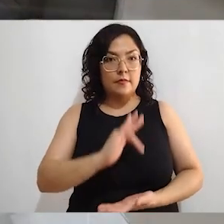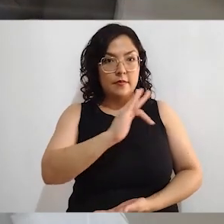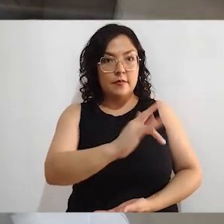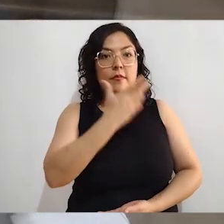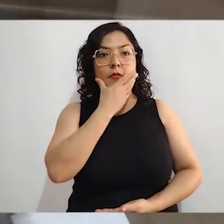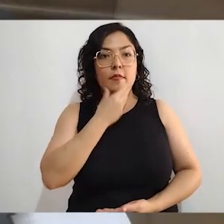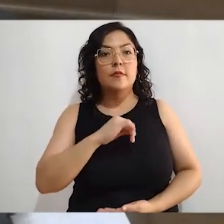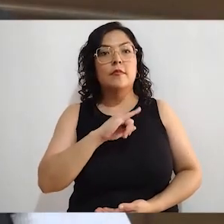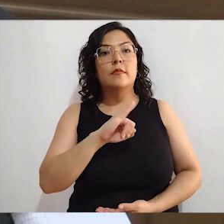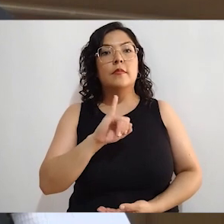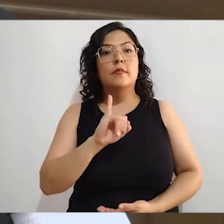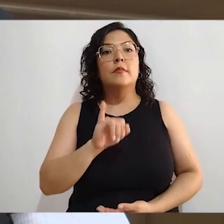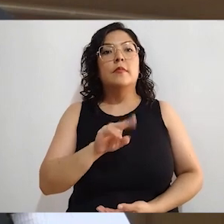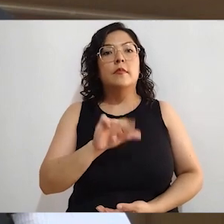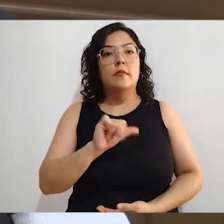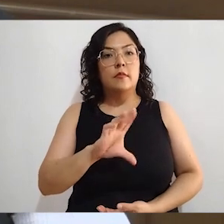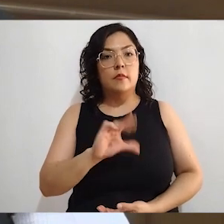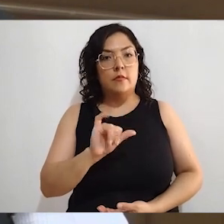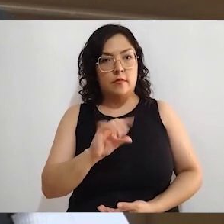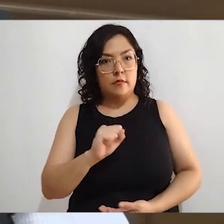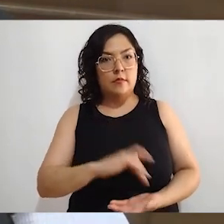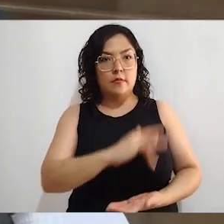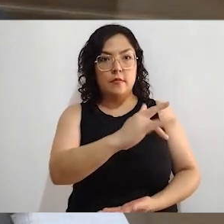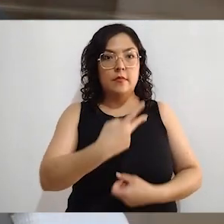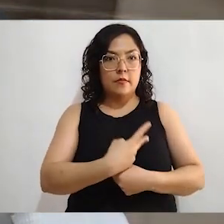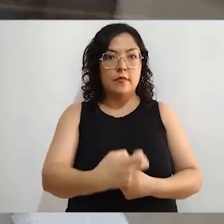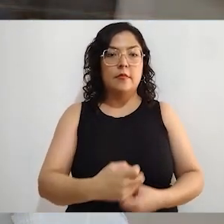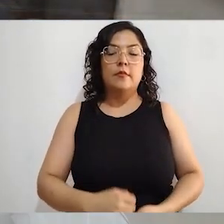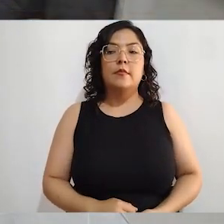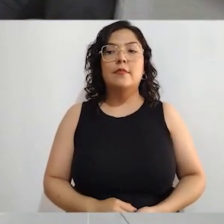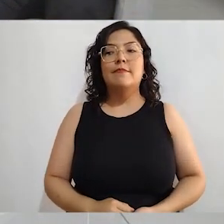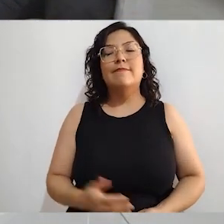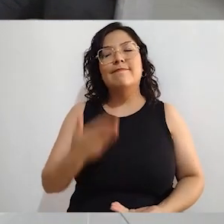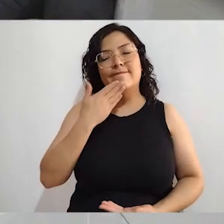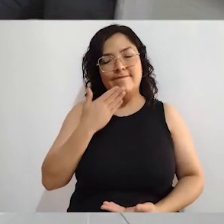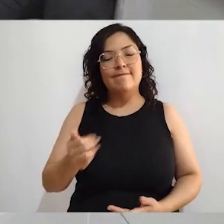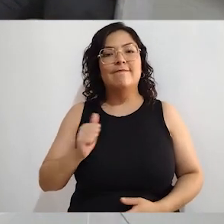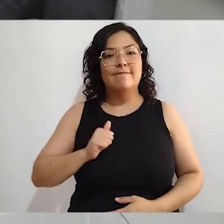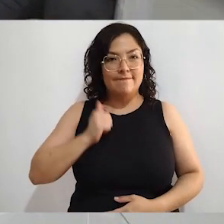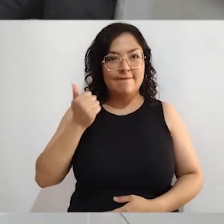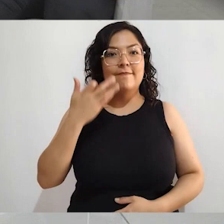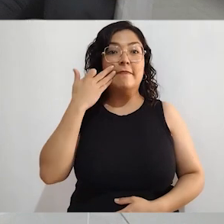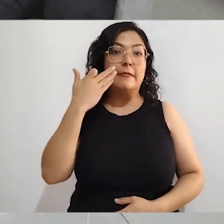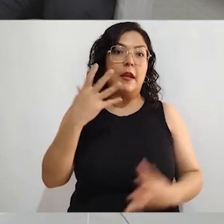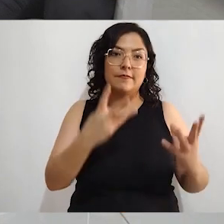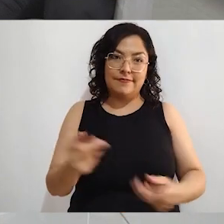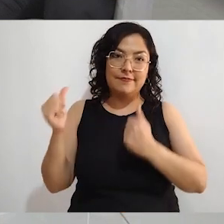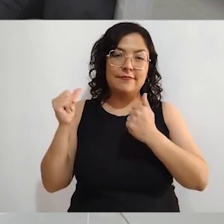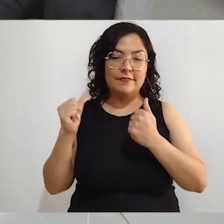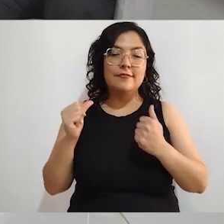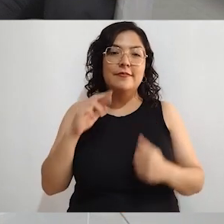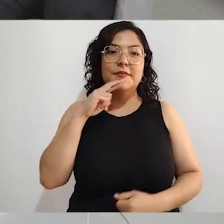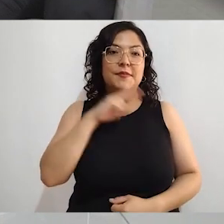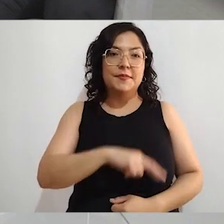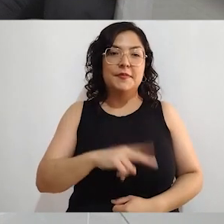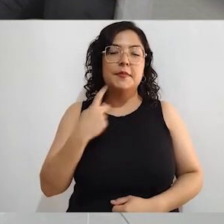consejero Juan Carlos Cisneros. Gracias por la invitación. Pues vamos a entrar para aprovechar el tiempo que aquí se nos va muy rápido, siempre